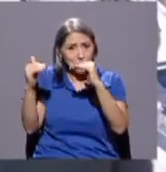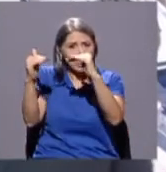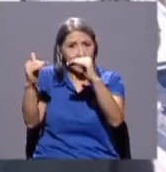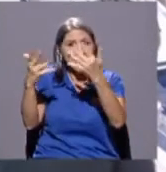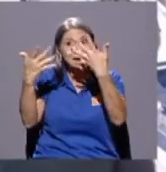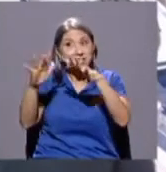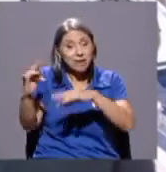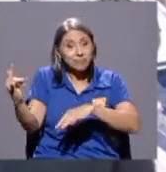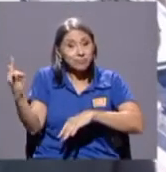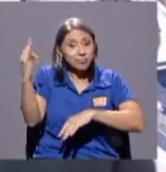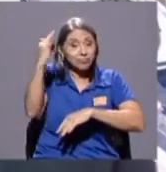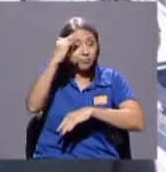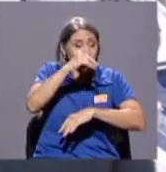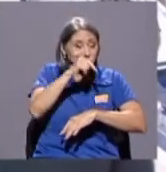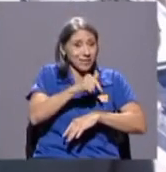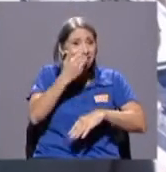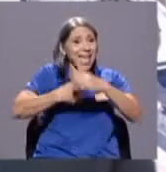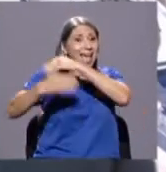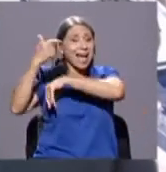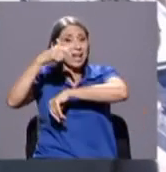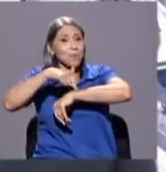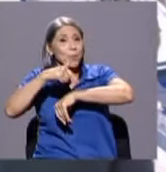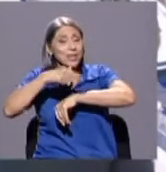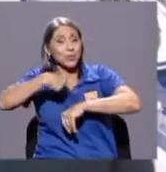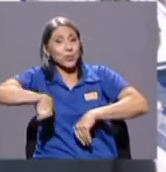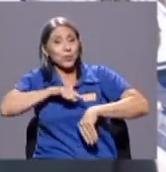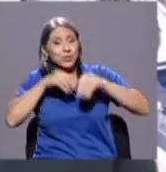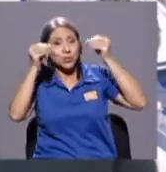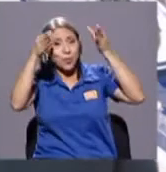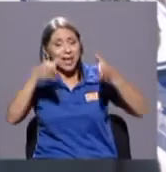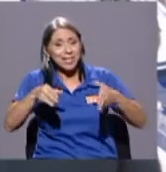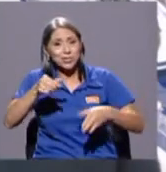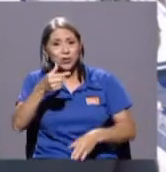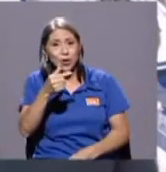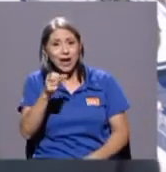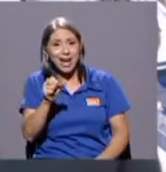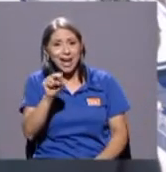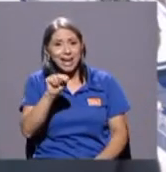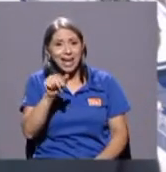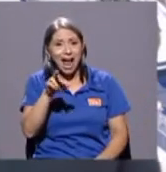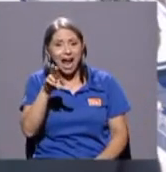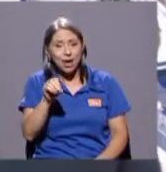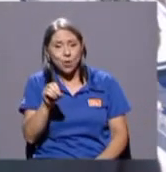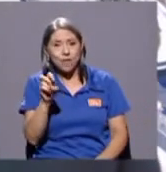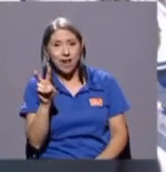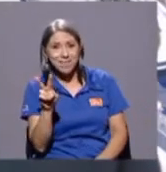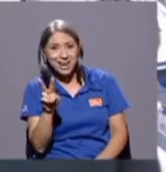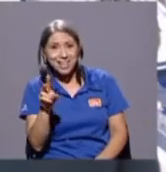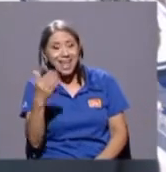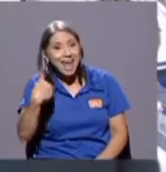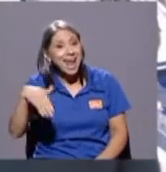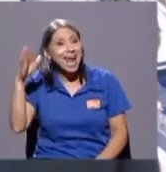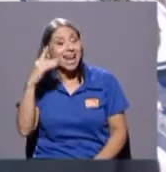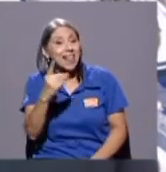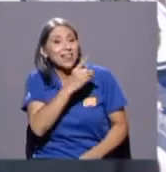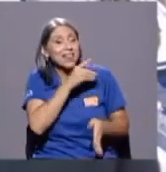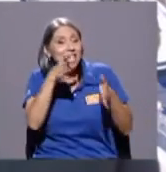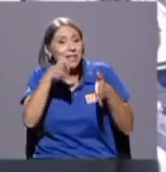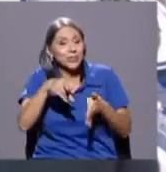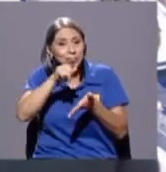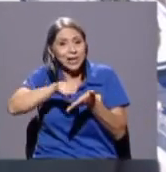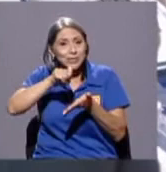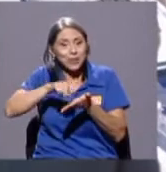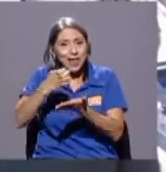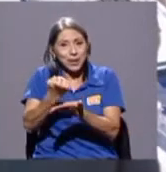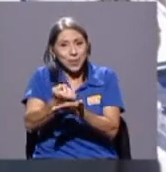nuestro querido maestro don Genaro Valverde era el director de la Escuela de Economía y